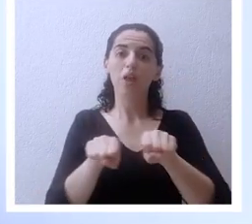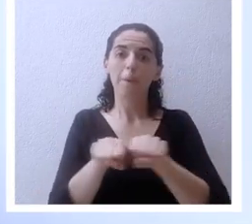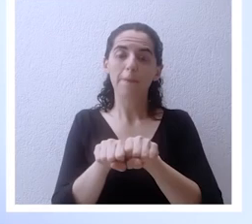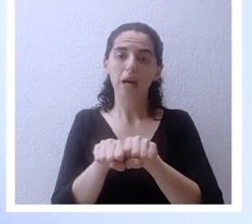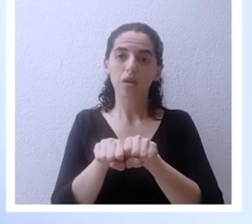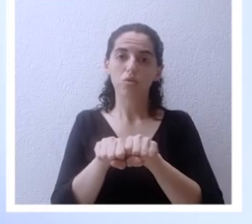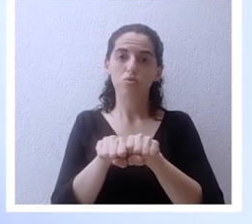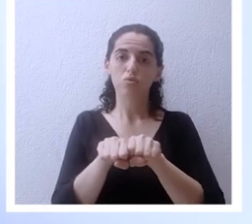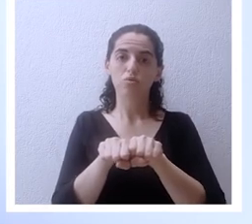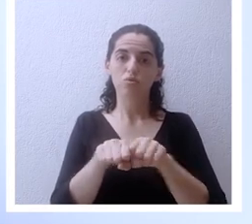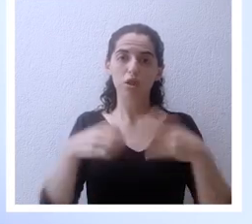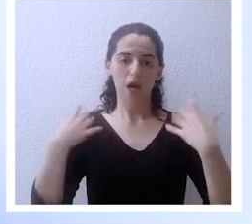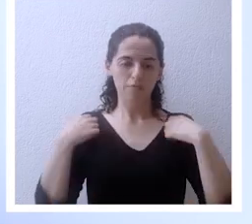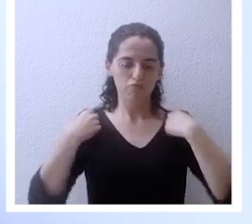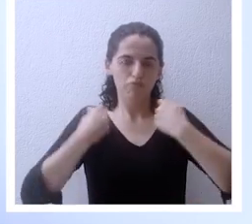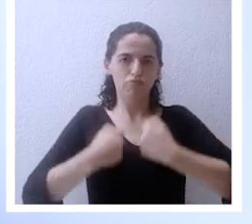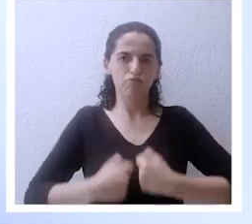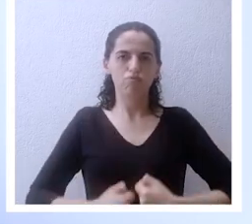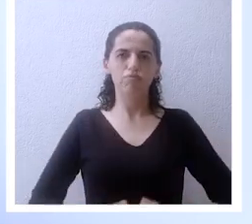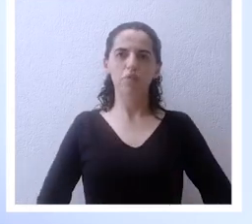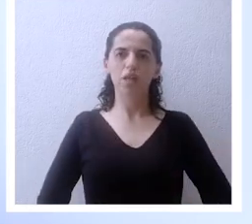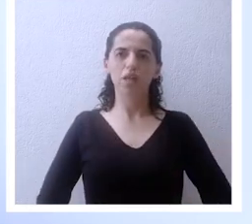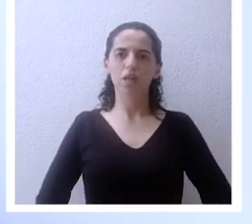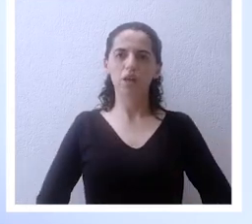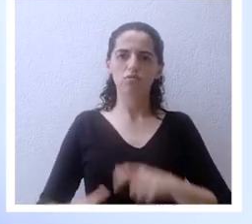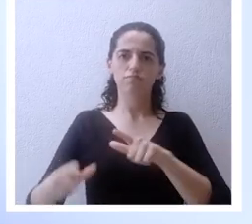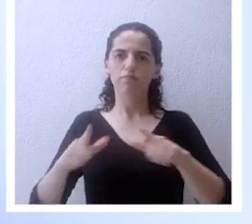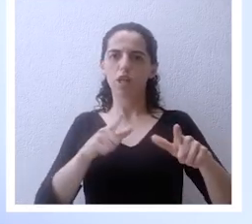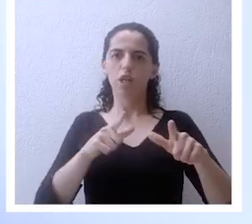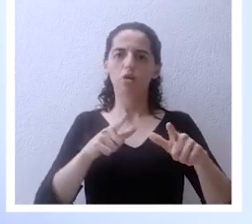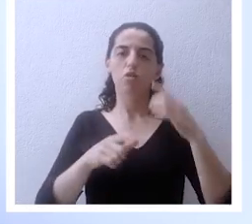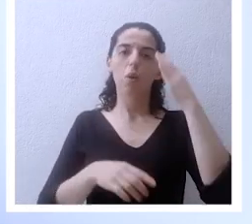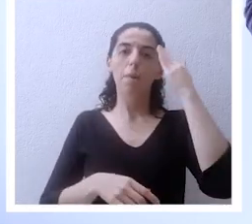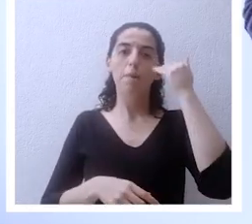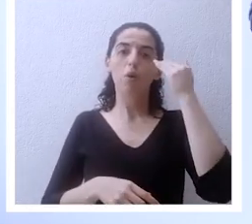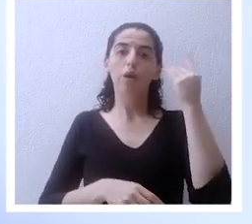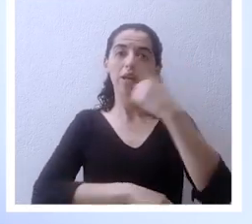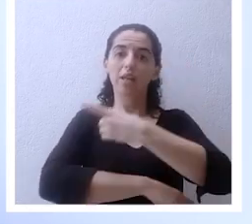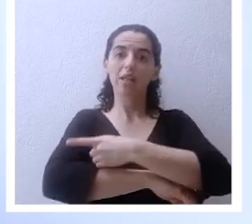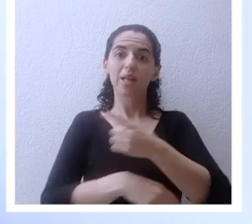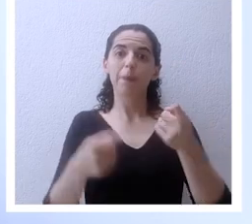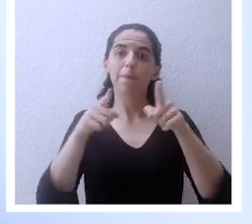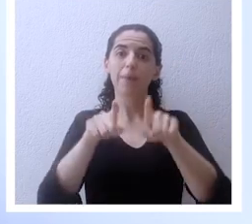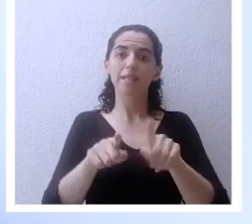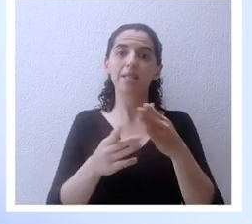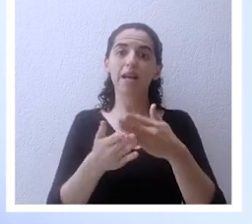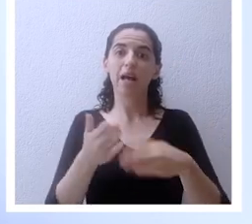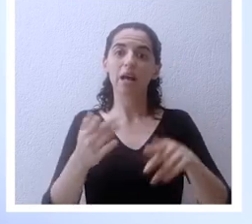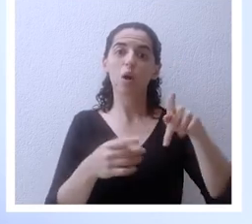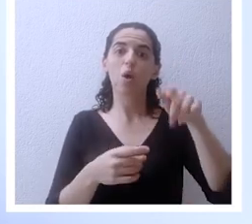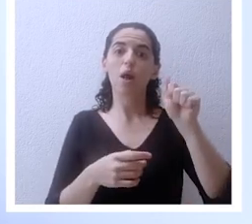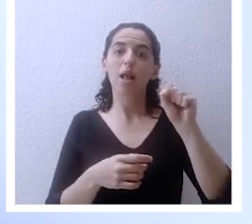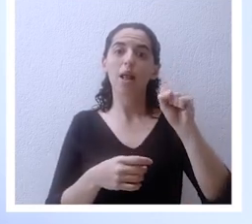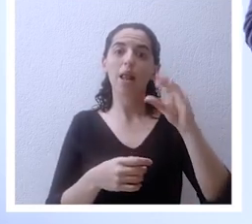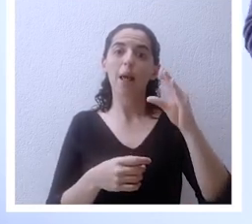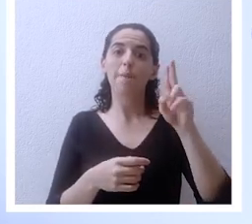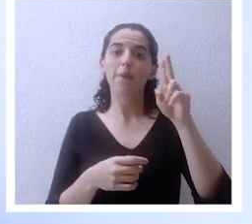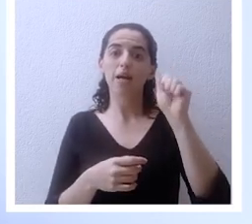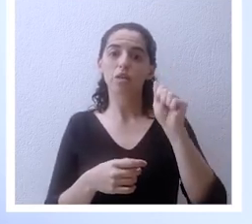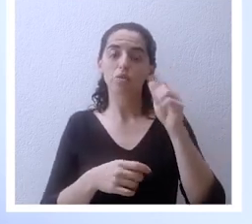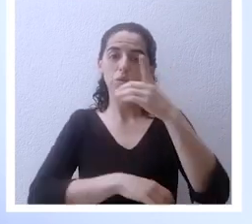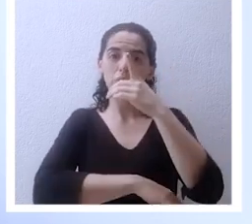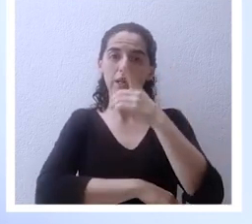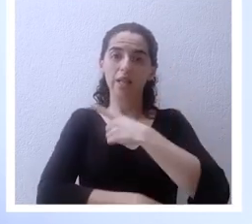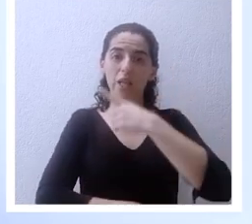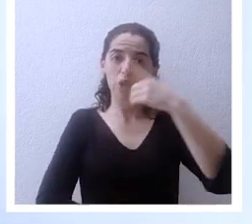eso quiere decir vestidos y preparados porque aquel día iba a pasar algo algo iba a pasar es la Pascua de Dios ahora